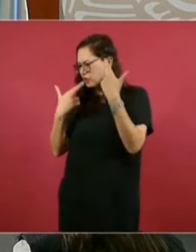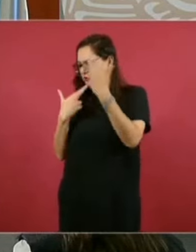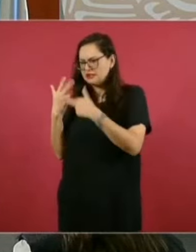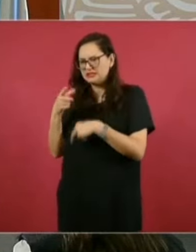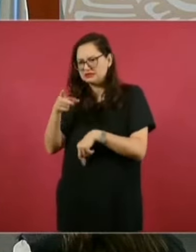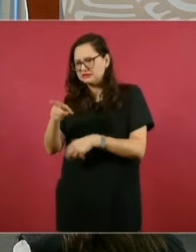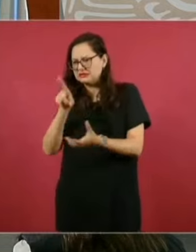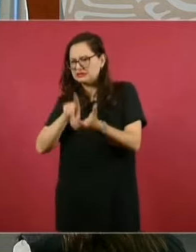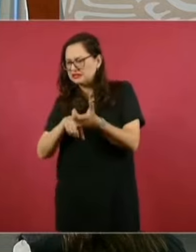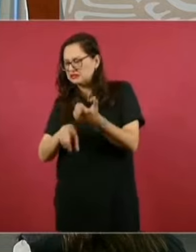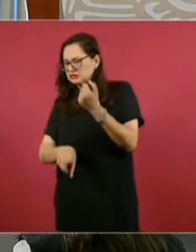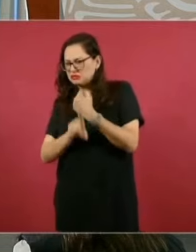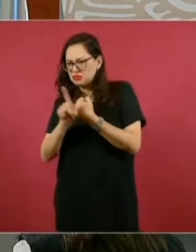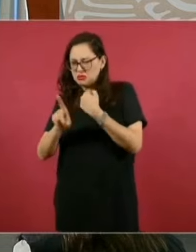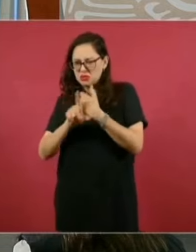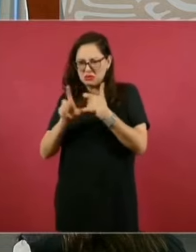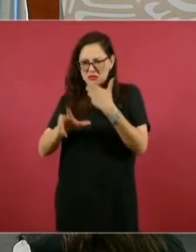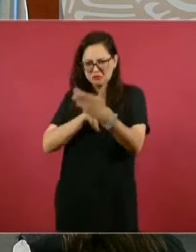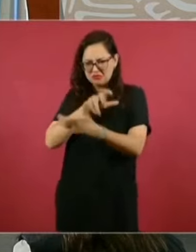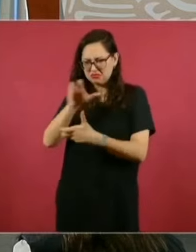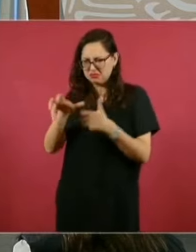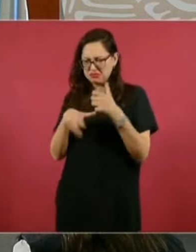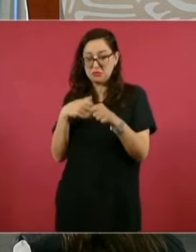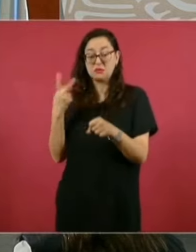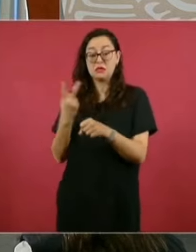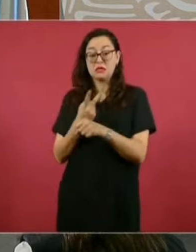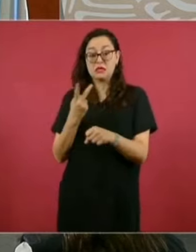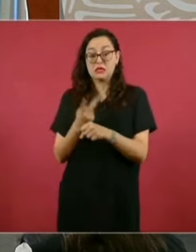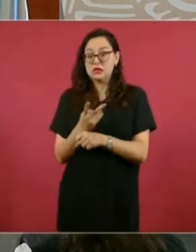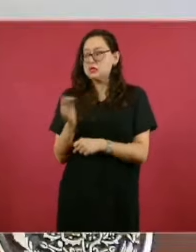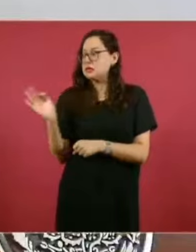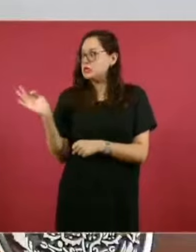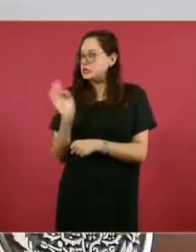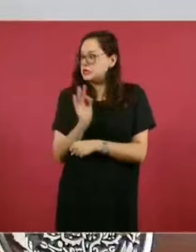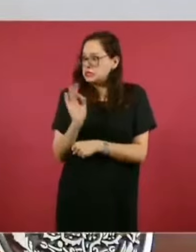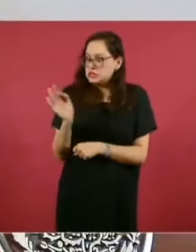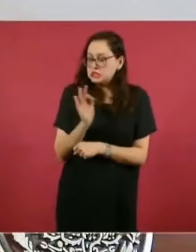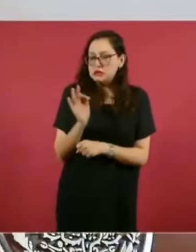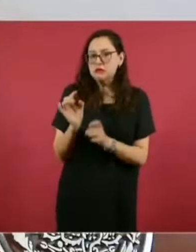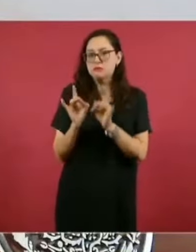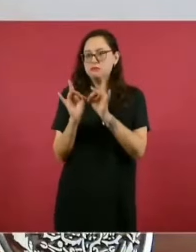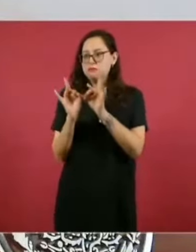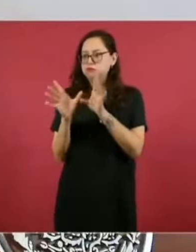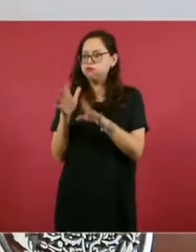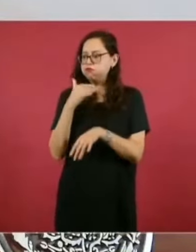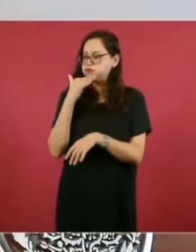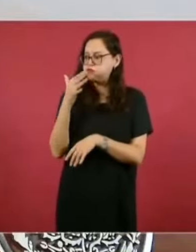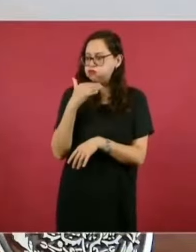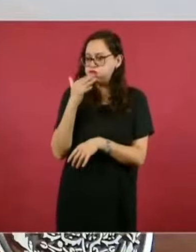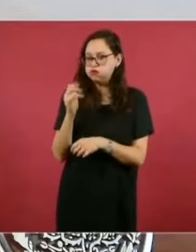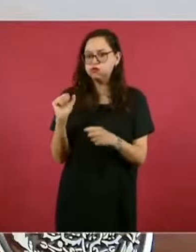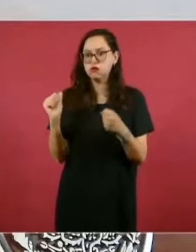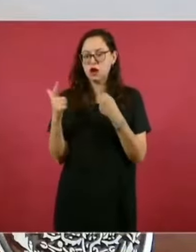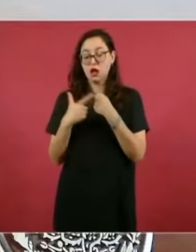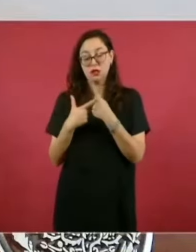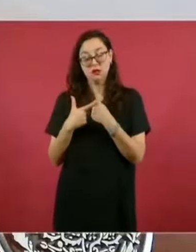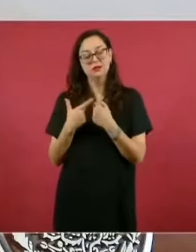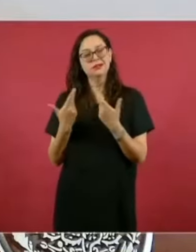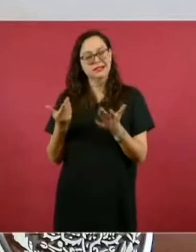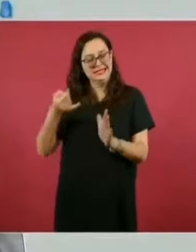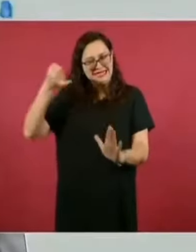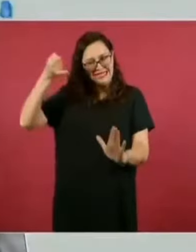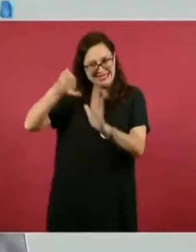administrativa e investigar las posibles irregularidades y actos de corrupción cometidos por